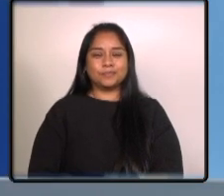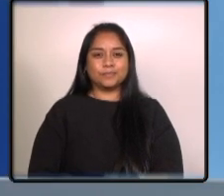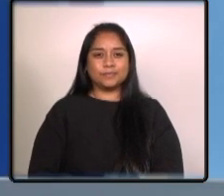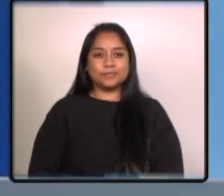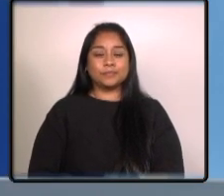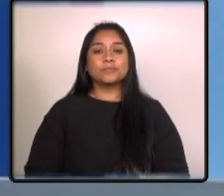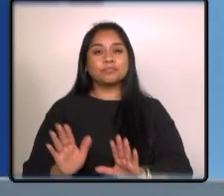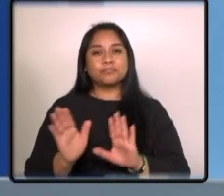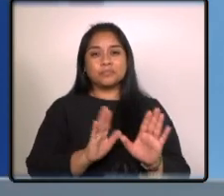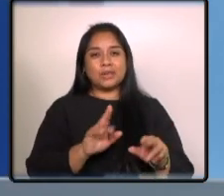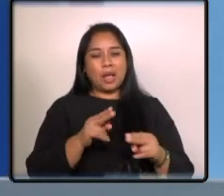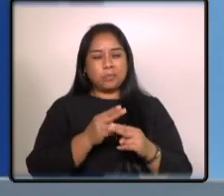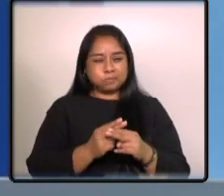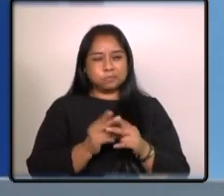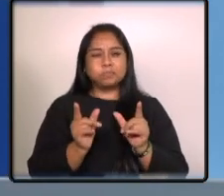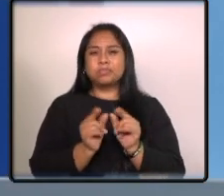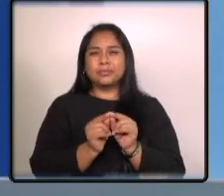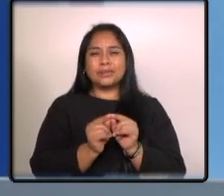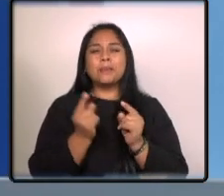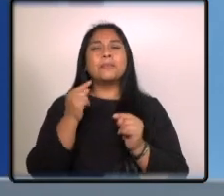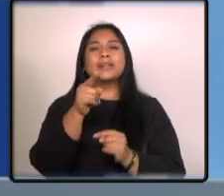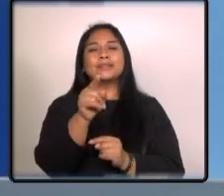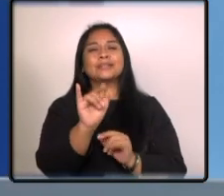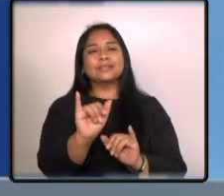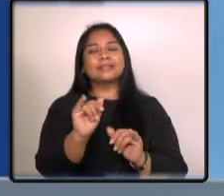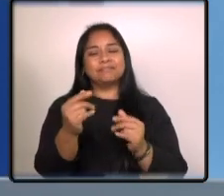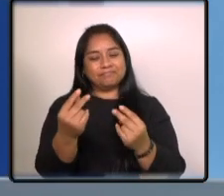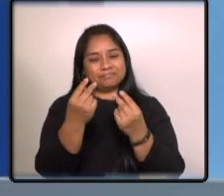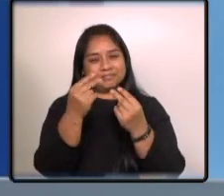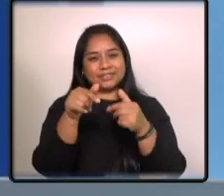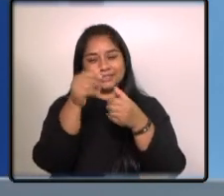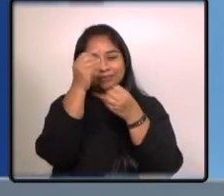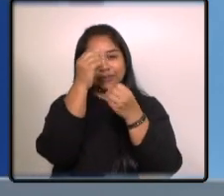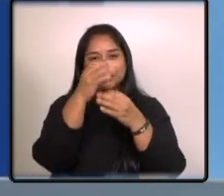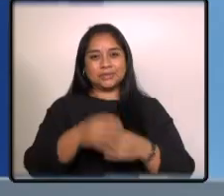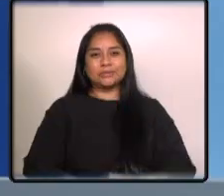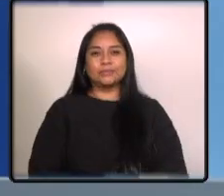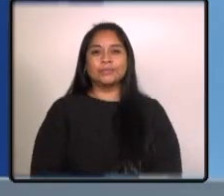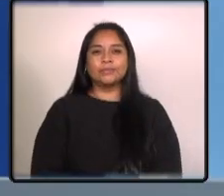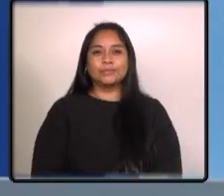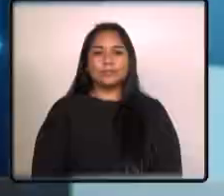Es momento de irnos a una breve pausa pero ustedes sigan sintonía del informativo